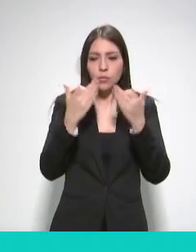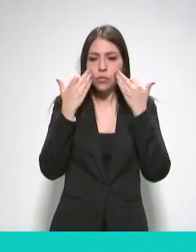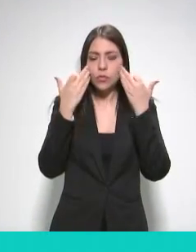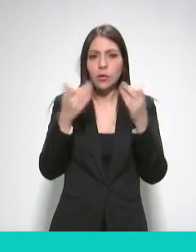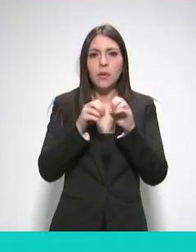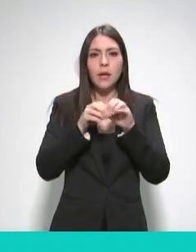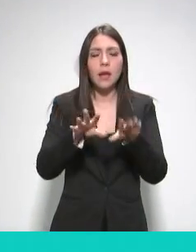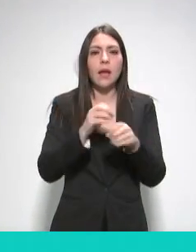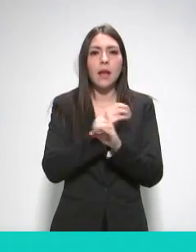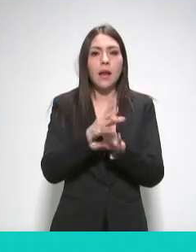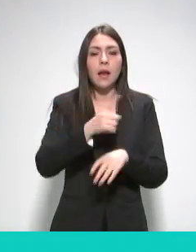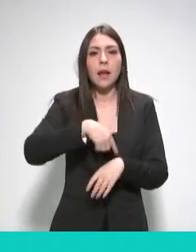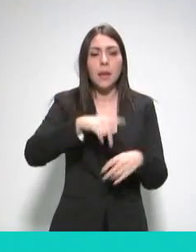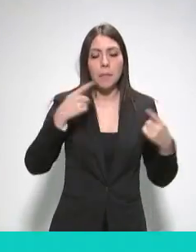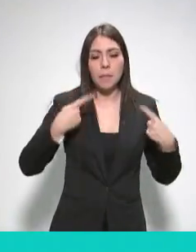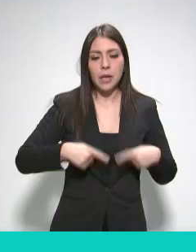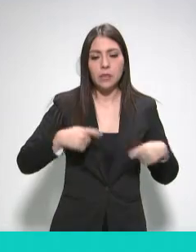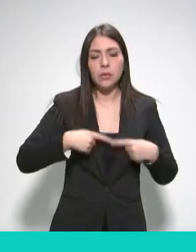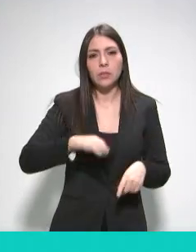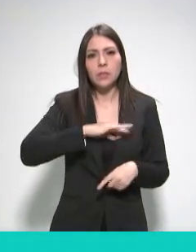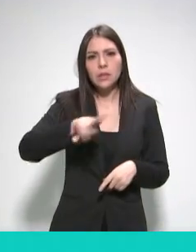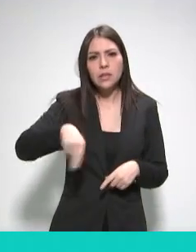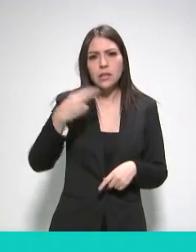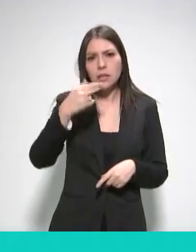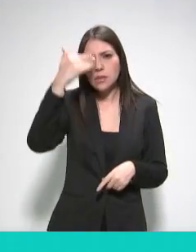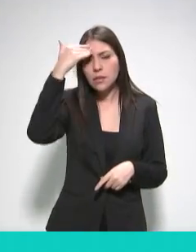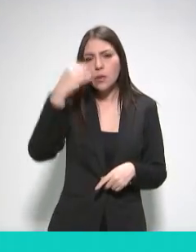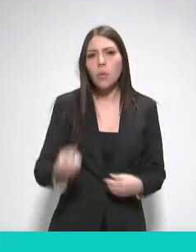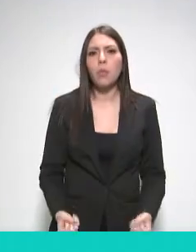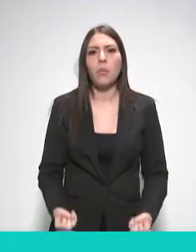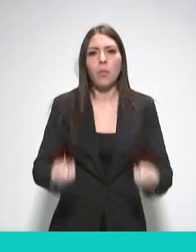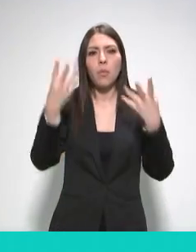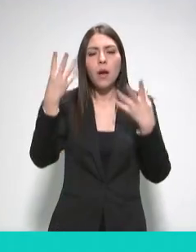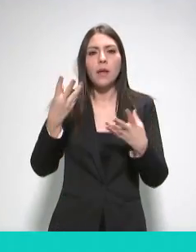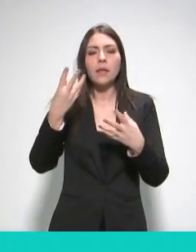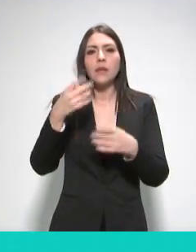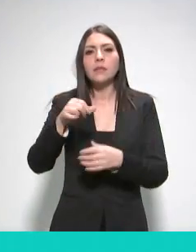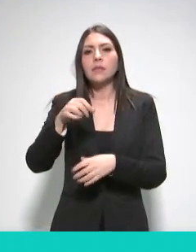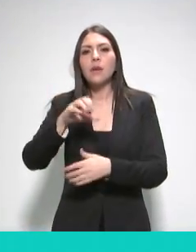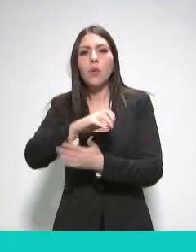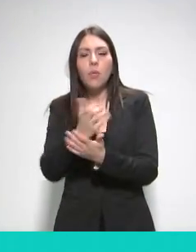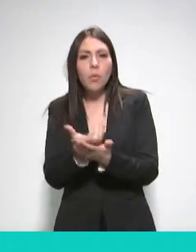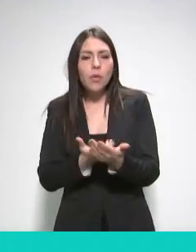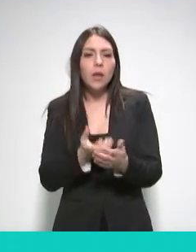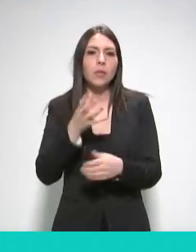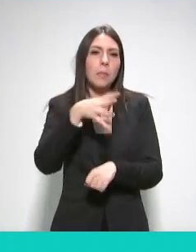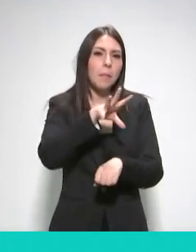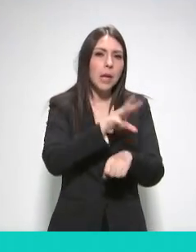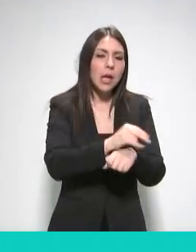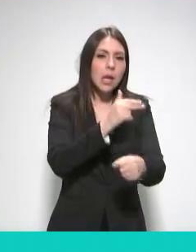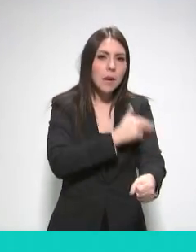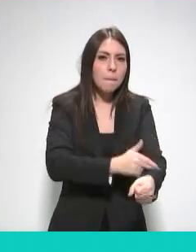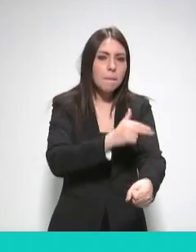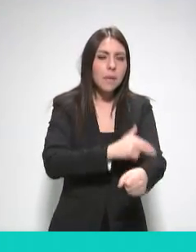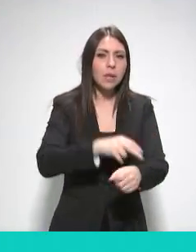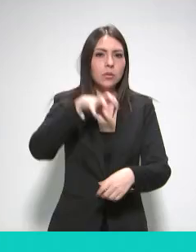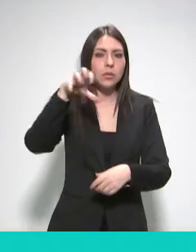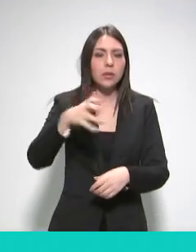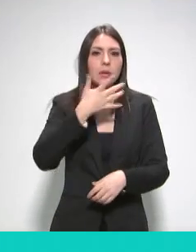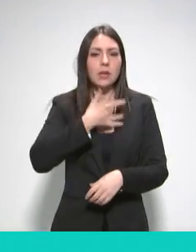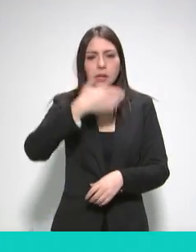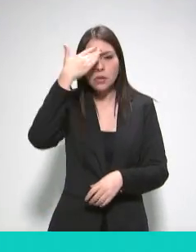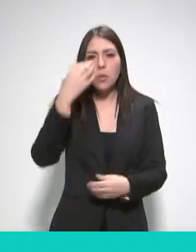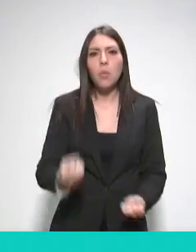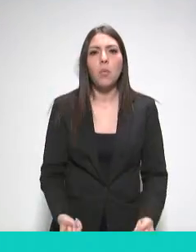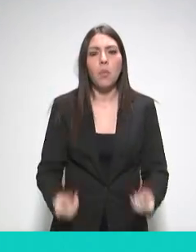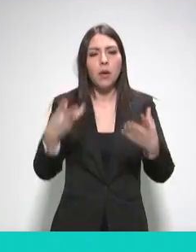toda vez que la sociedad general podría conocer el número de cancelaciones de permisos y renovaciones de esos contratos de comercialización y de